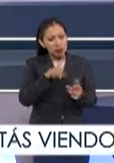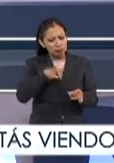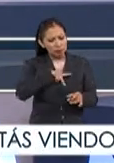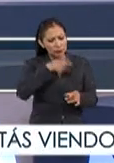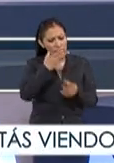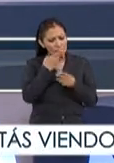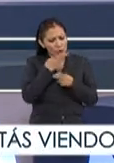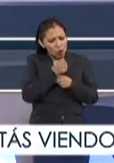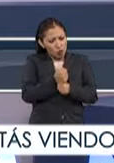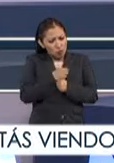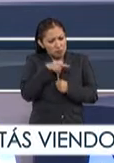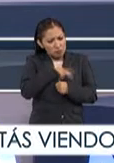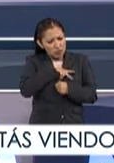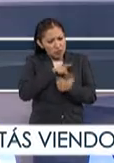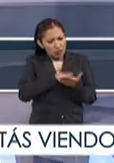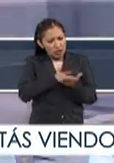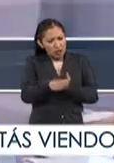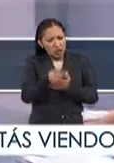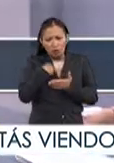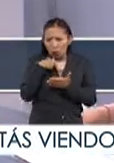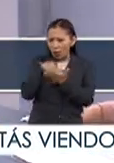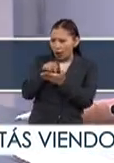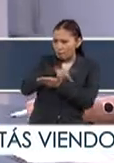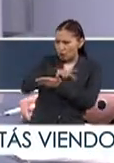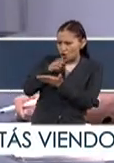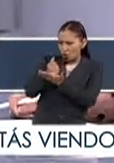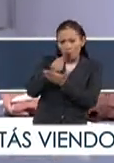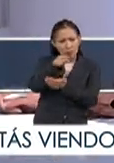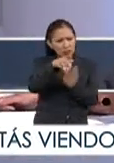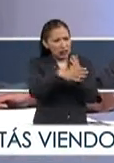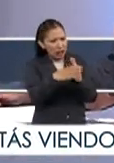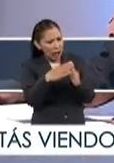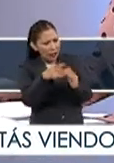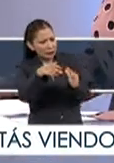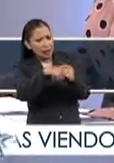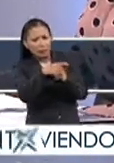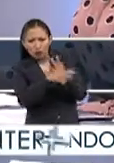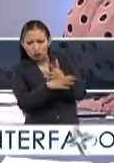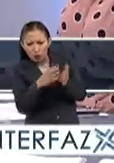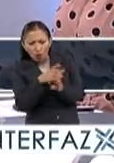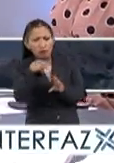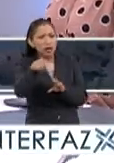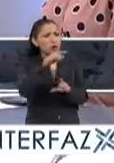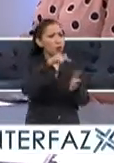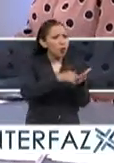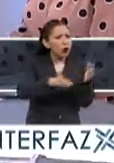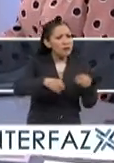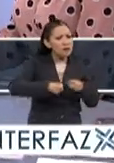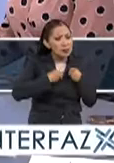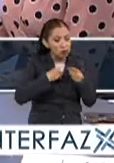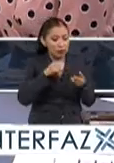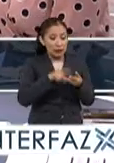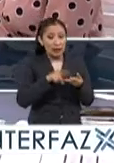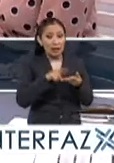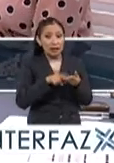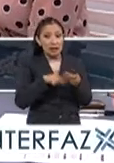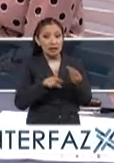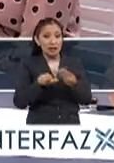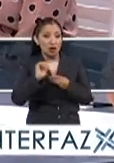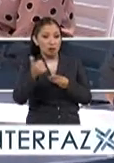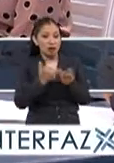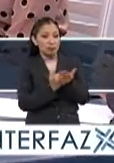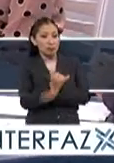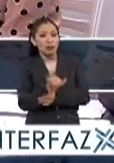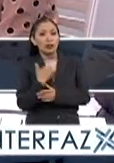propios, un sistema de pertenencia de espacios públicos, pertenencia de los derechos y desde luego el valorativo, pues los valores que instruyen nuestra